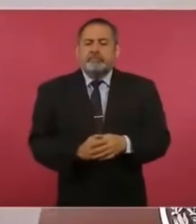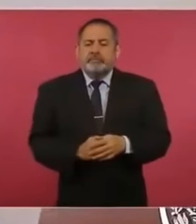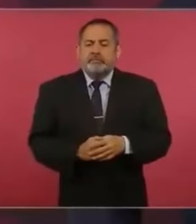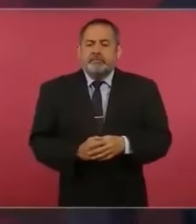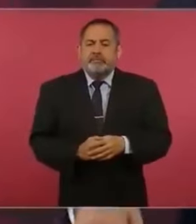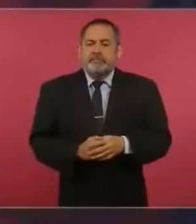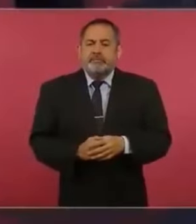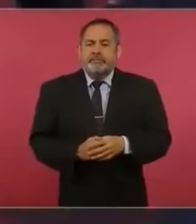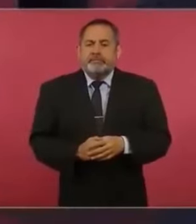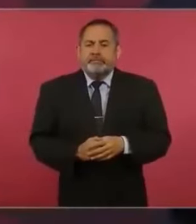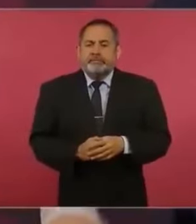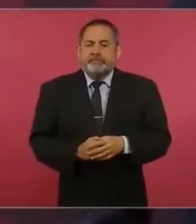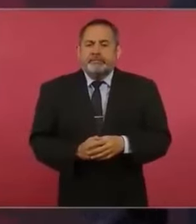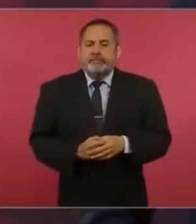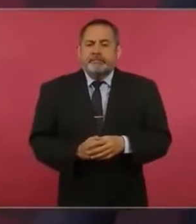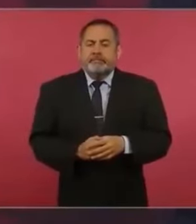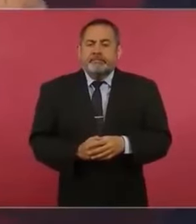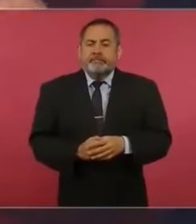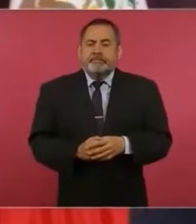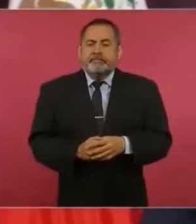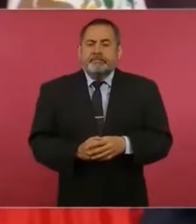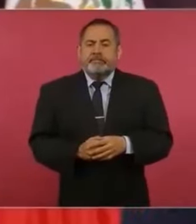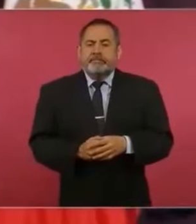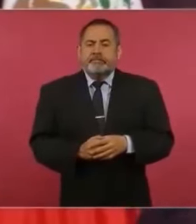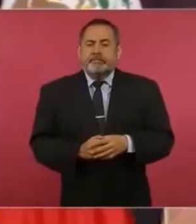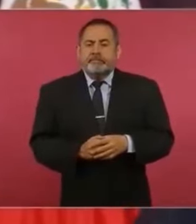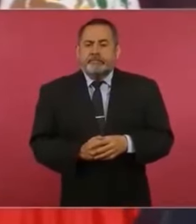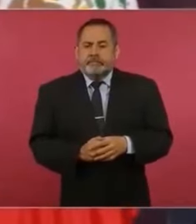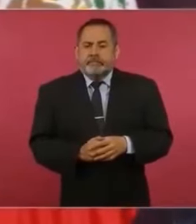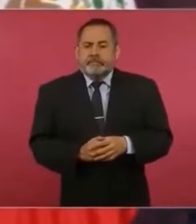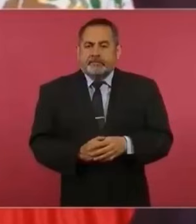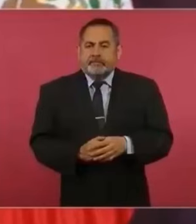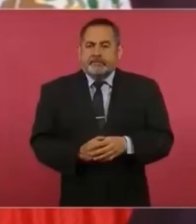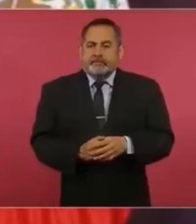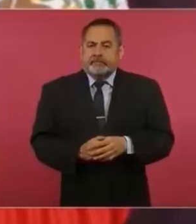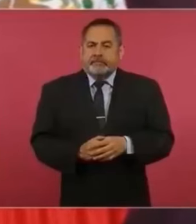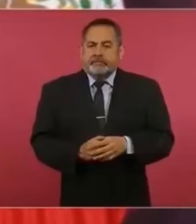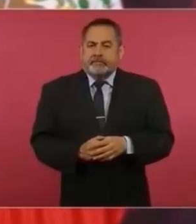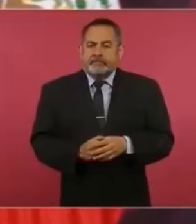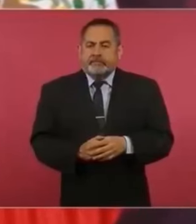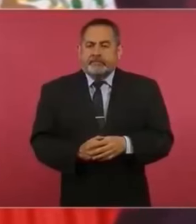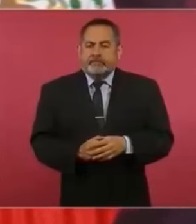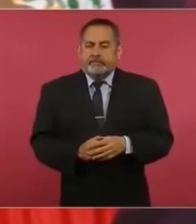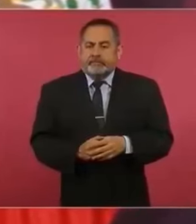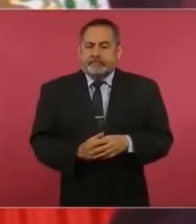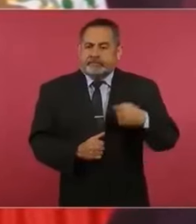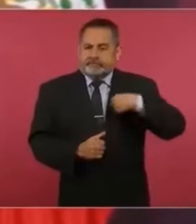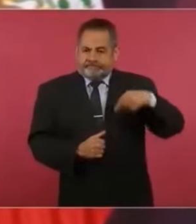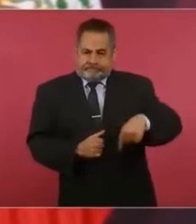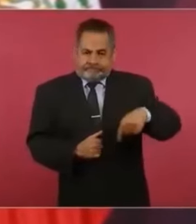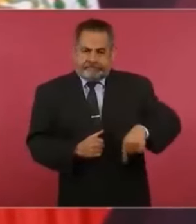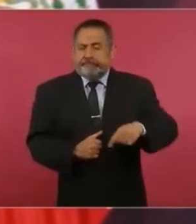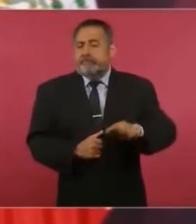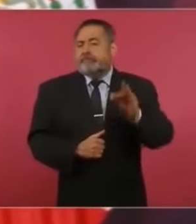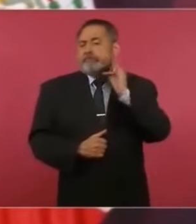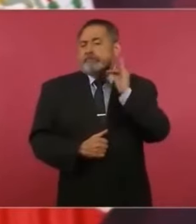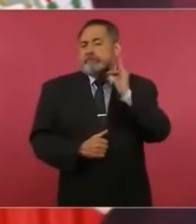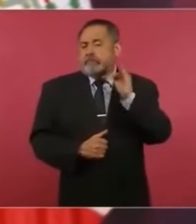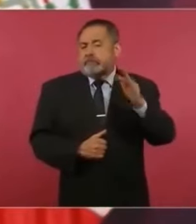aquí el fiscal general